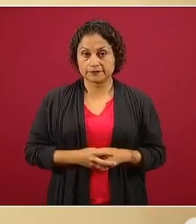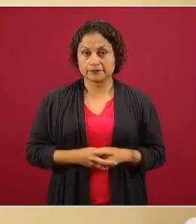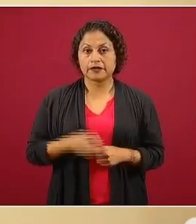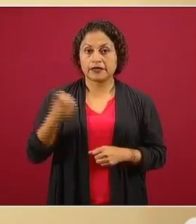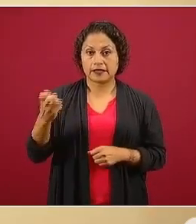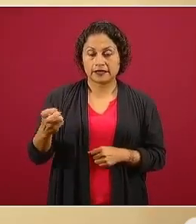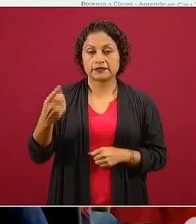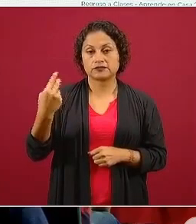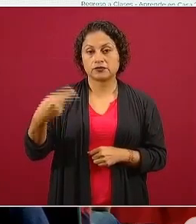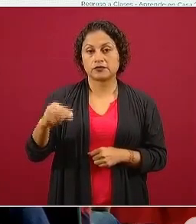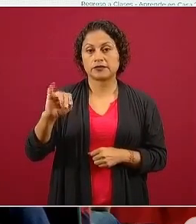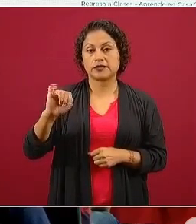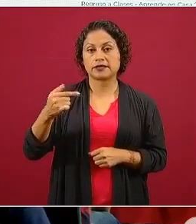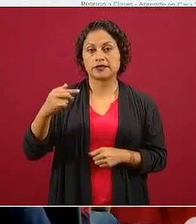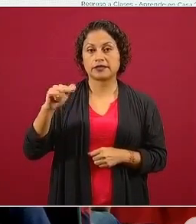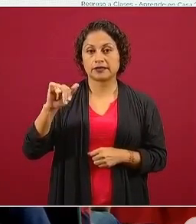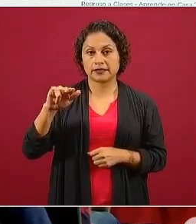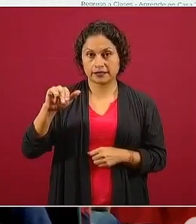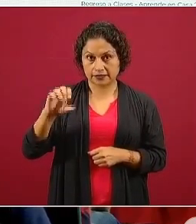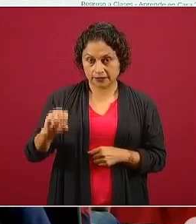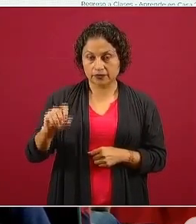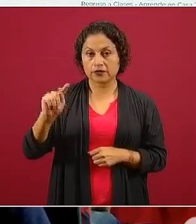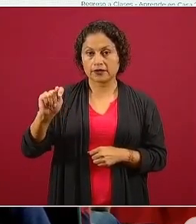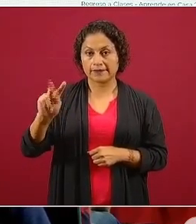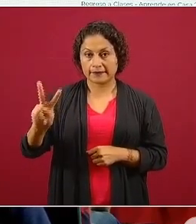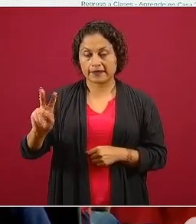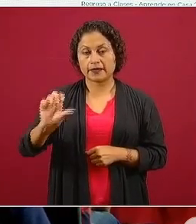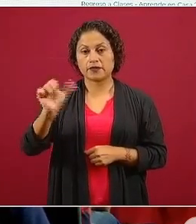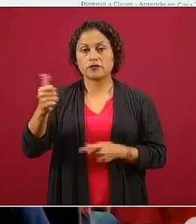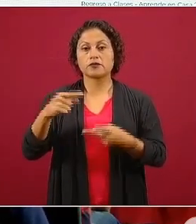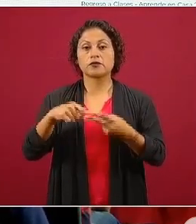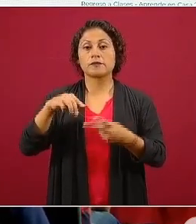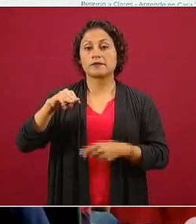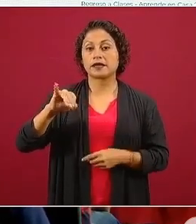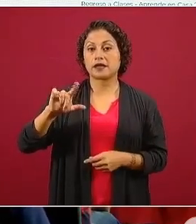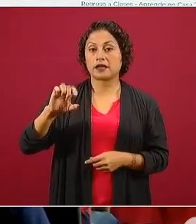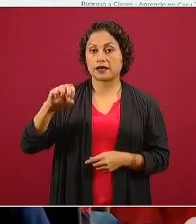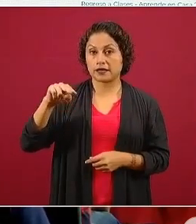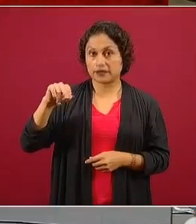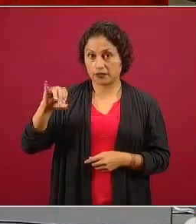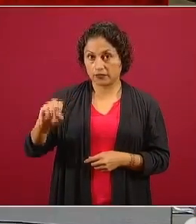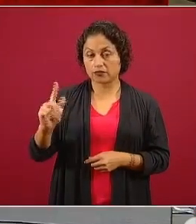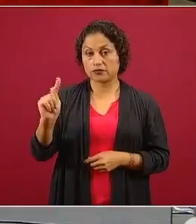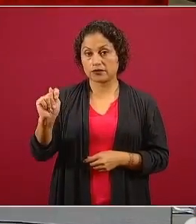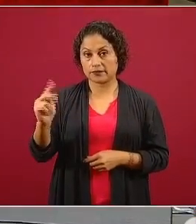TV y de Milenio Televisión. Siguiente.